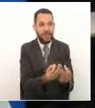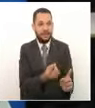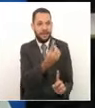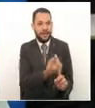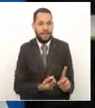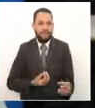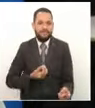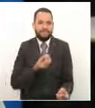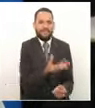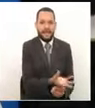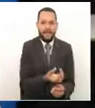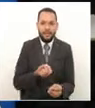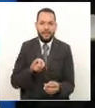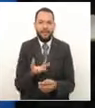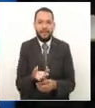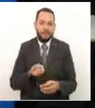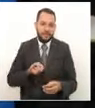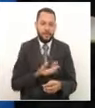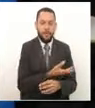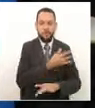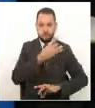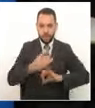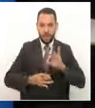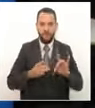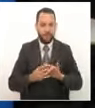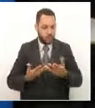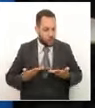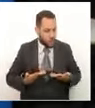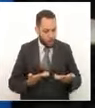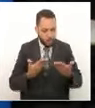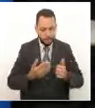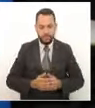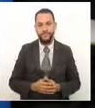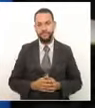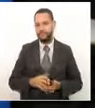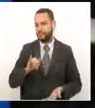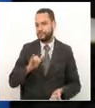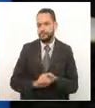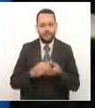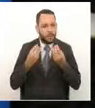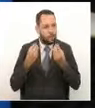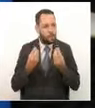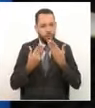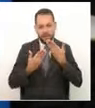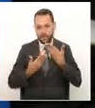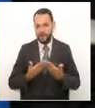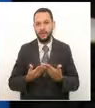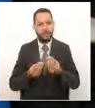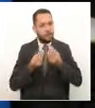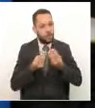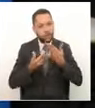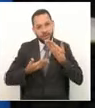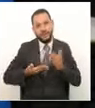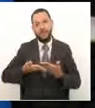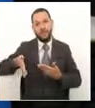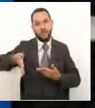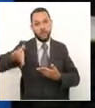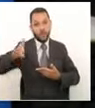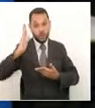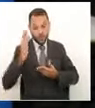familias risaraldenses que hoy están pasando hambre. Mil y mil gracias. Dios los bendiga.